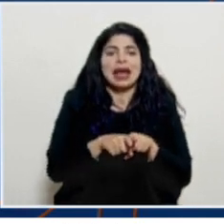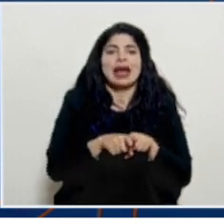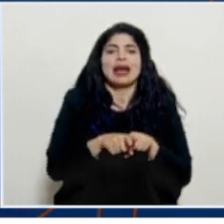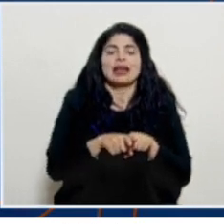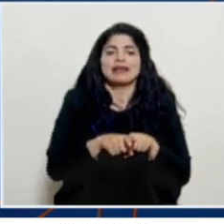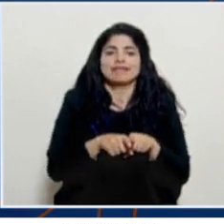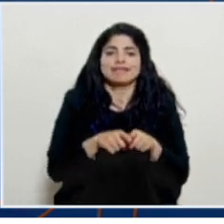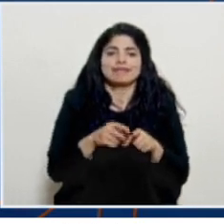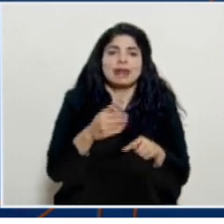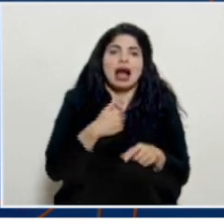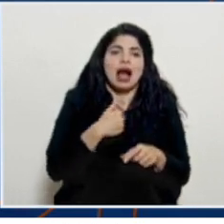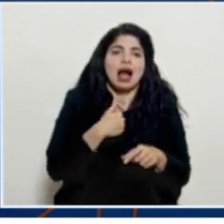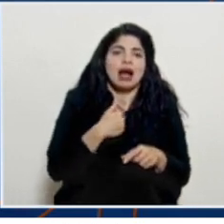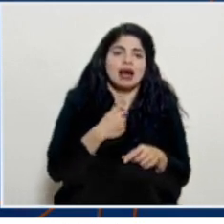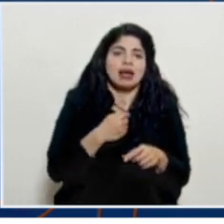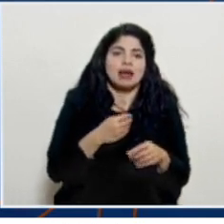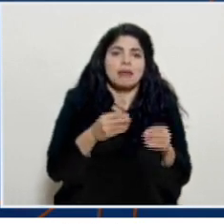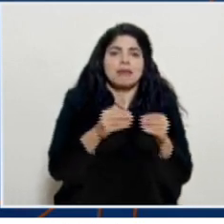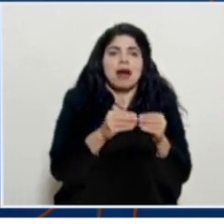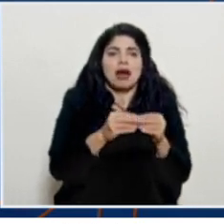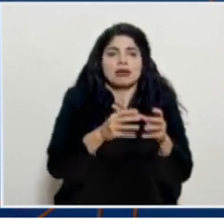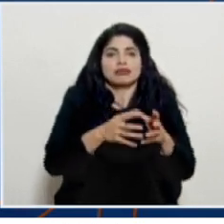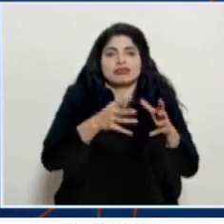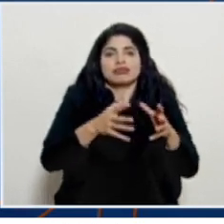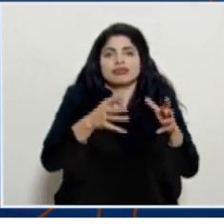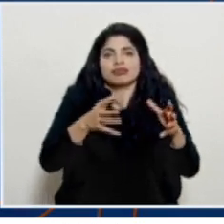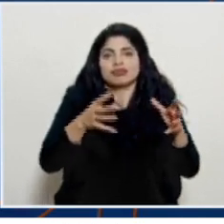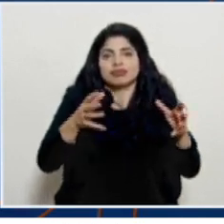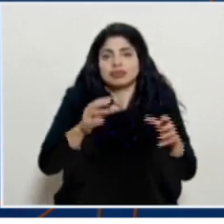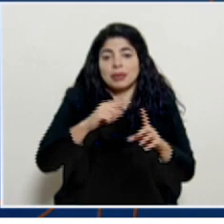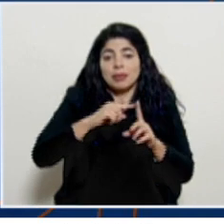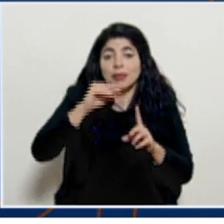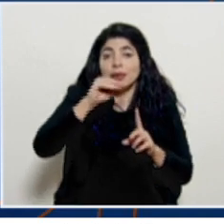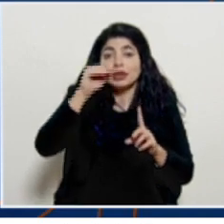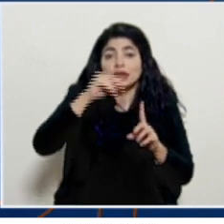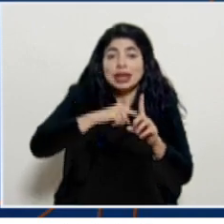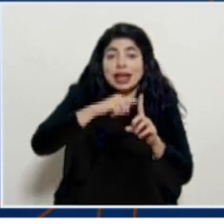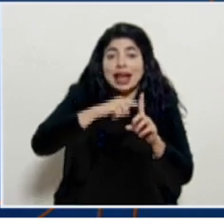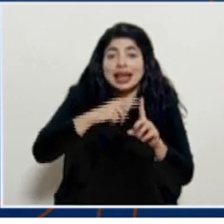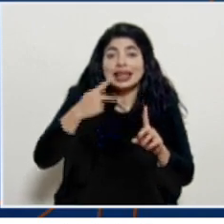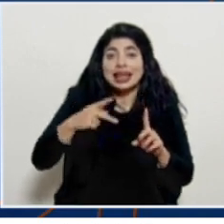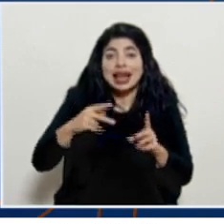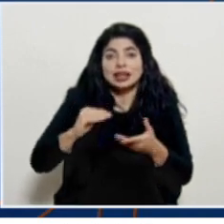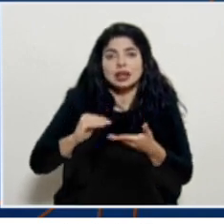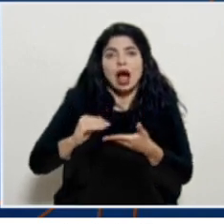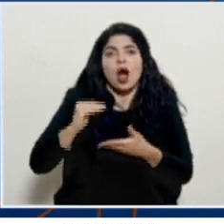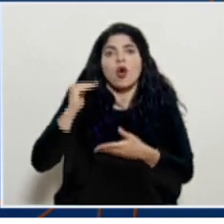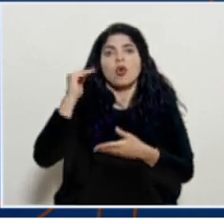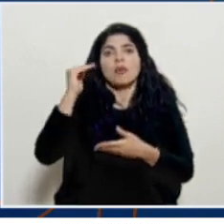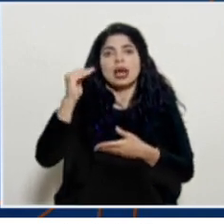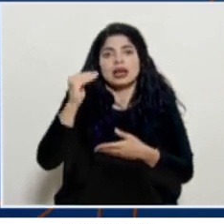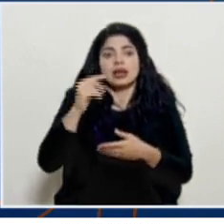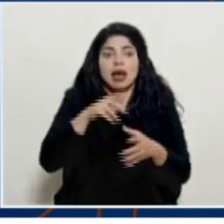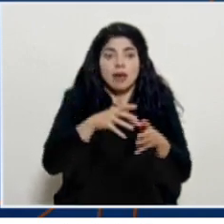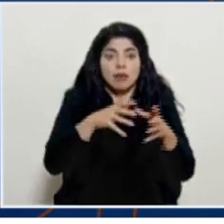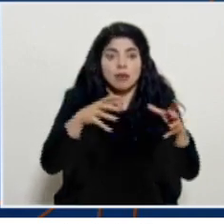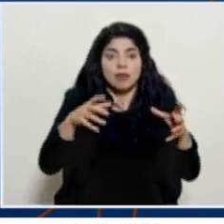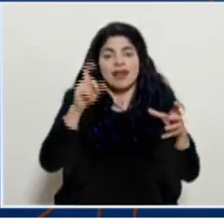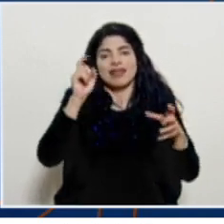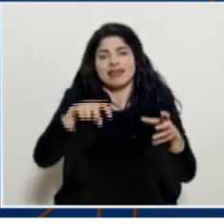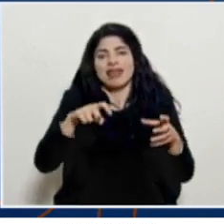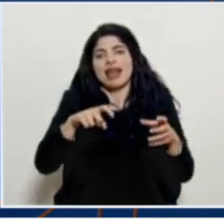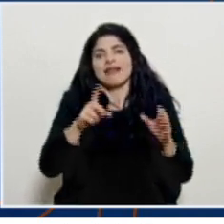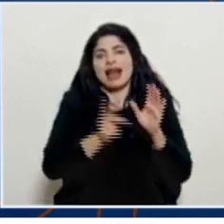apuntando que tengan una elevación de esos índices de riesgo cantonal y por ende pues obviamente hay que modificar esas